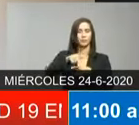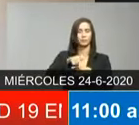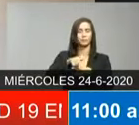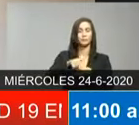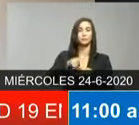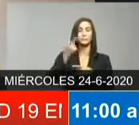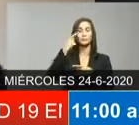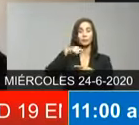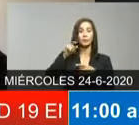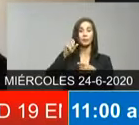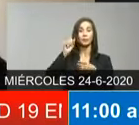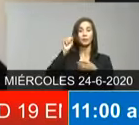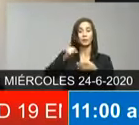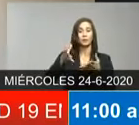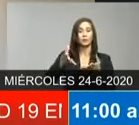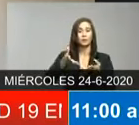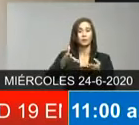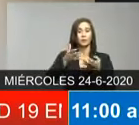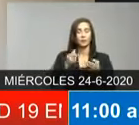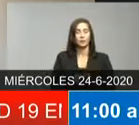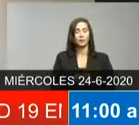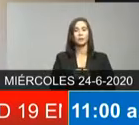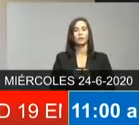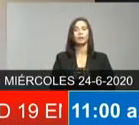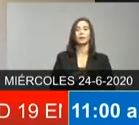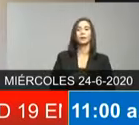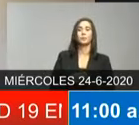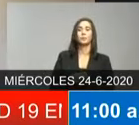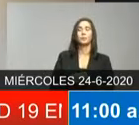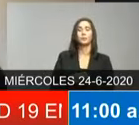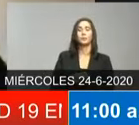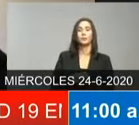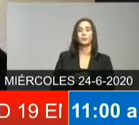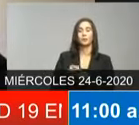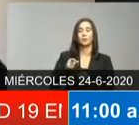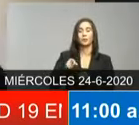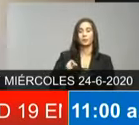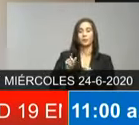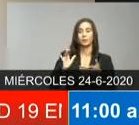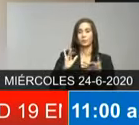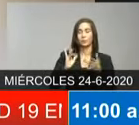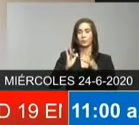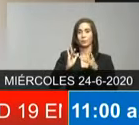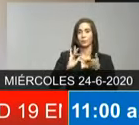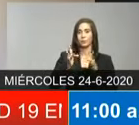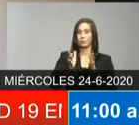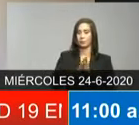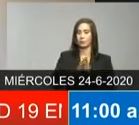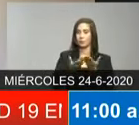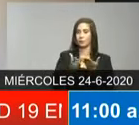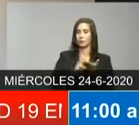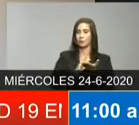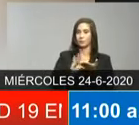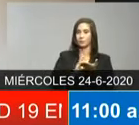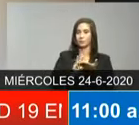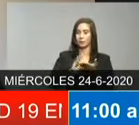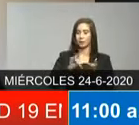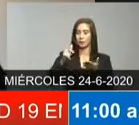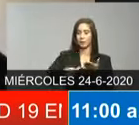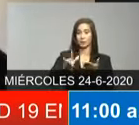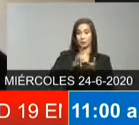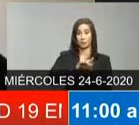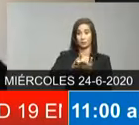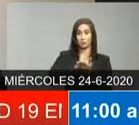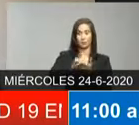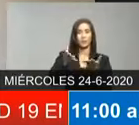queremos en nombre de los comunicadores digitales y muchos medios de aquí de la ciudad